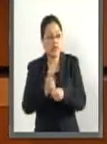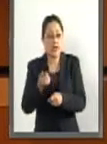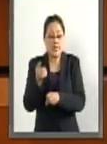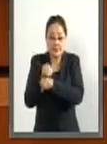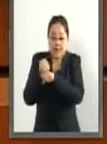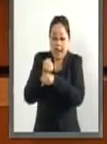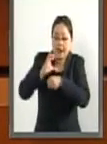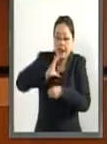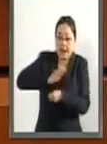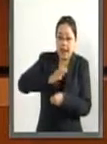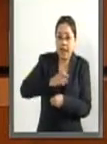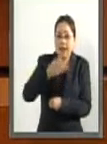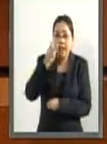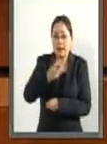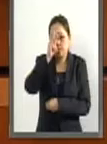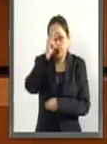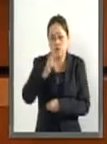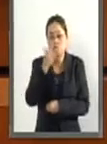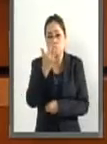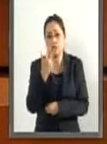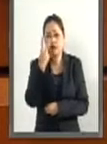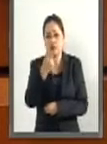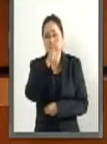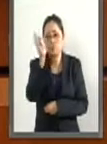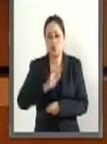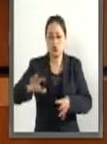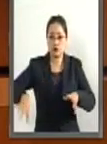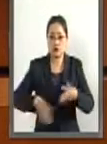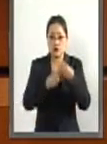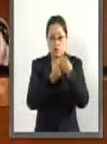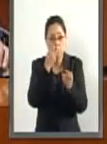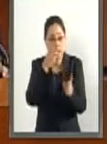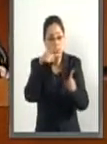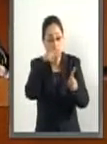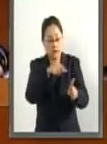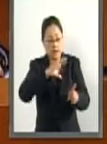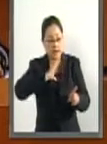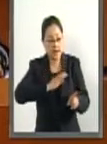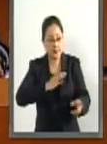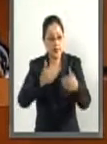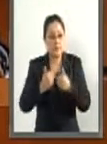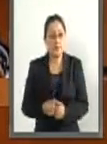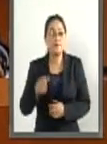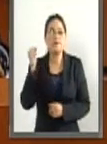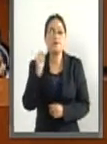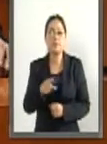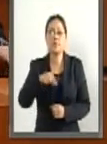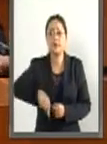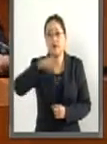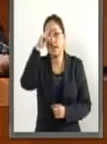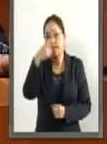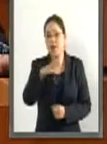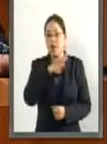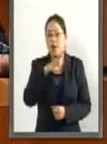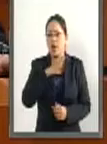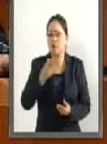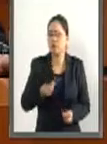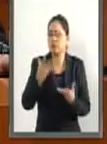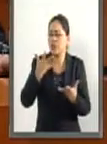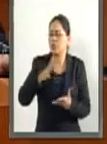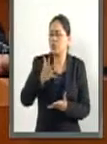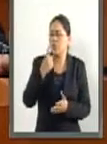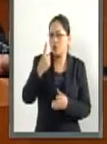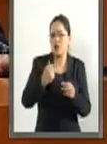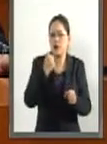representan el 52% del total de estos casos. Asimismo, México tiene un promedio anual de 2